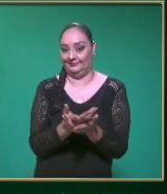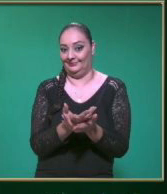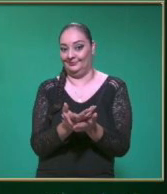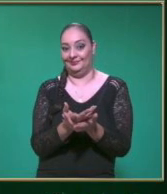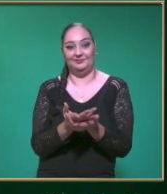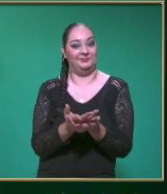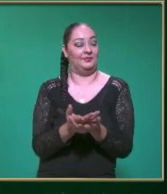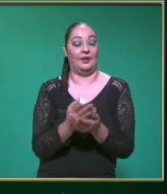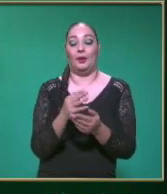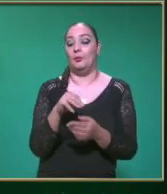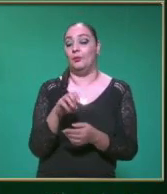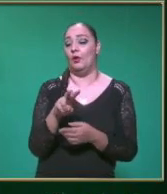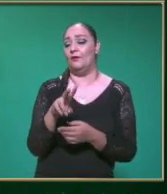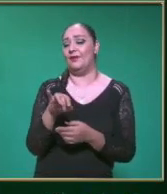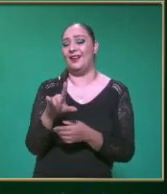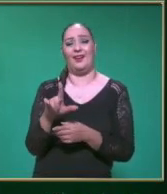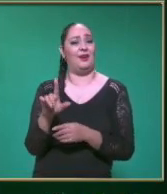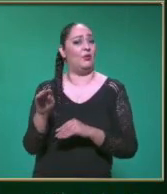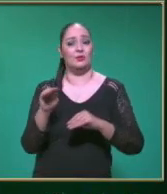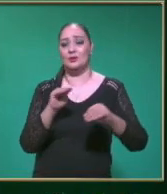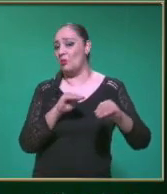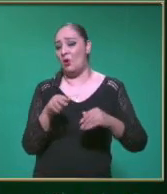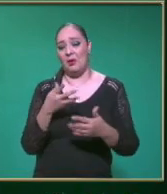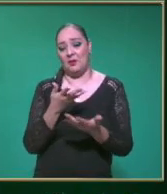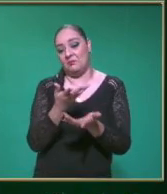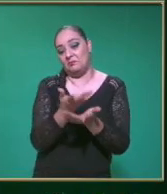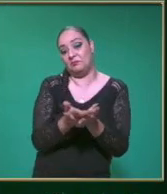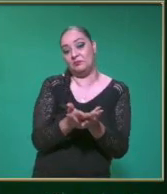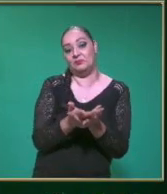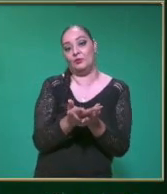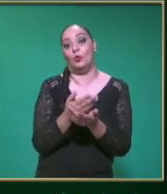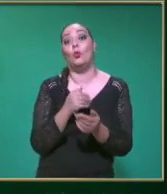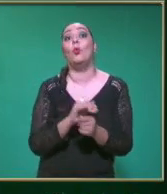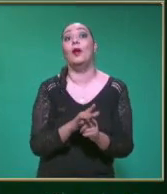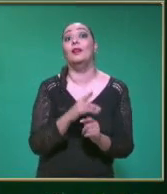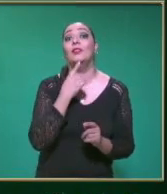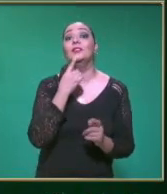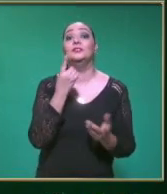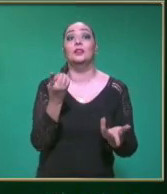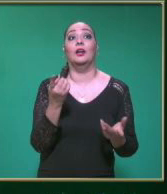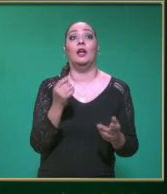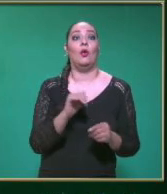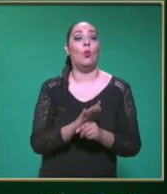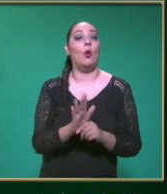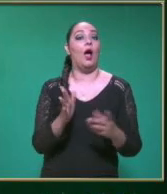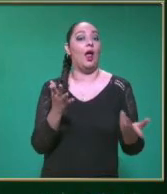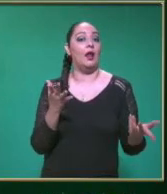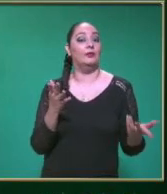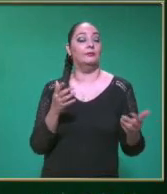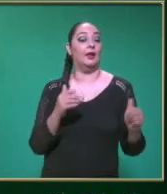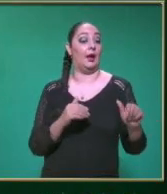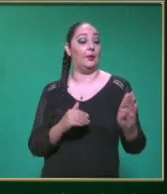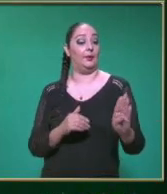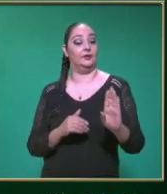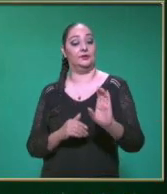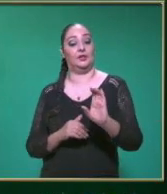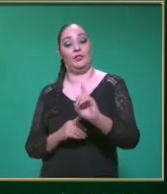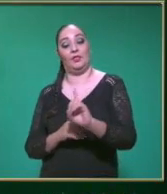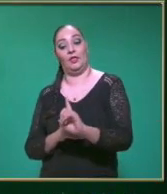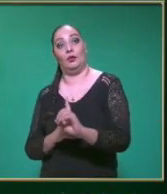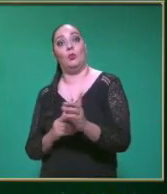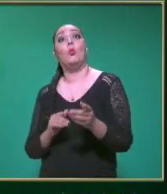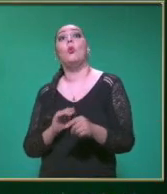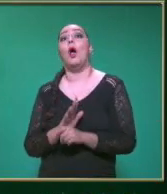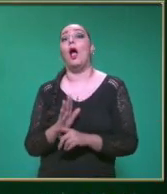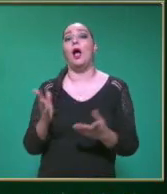profe El móvil Se queda En la misma posición O sea que está en reposo Exactamente No aumenta No Ni sube La